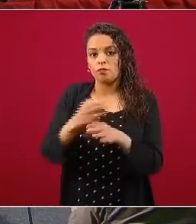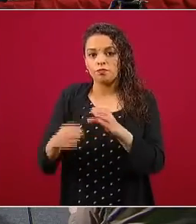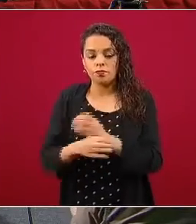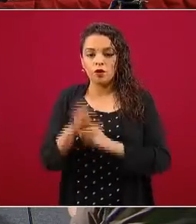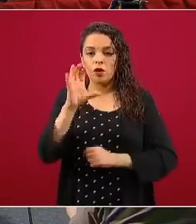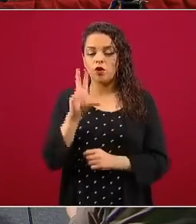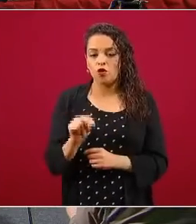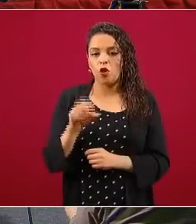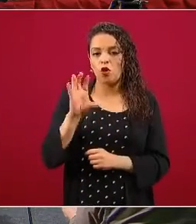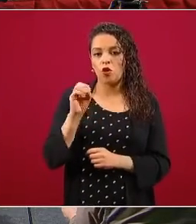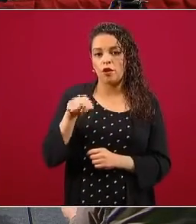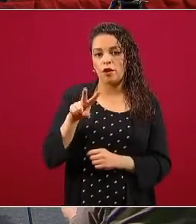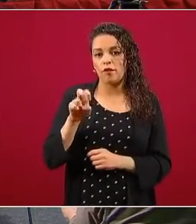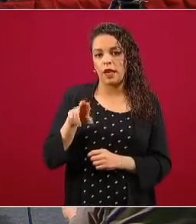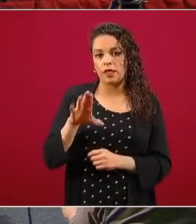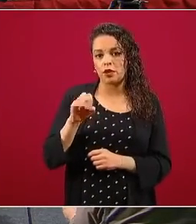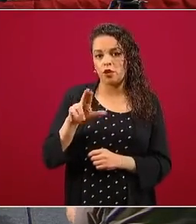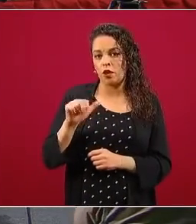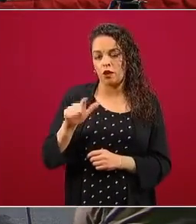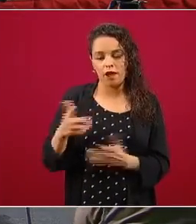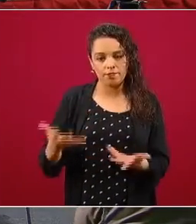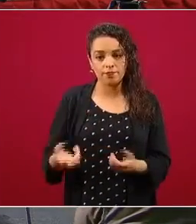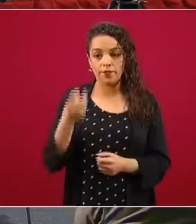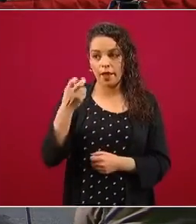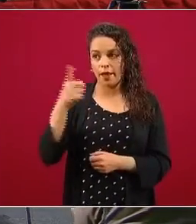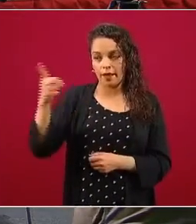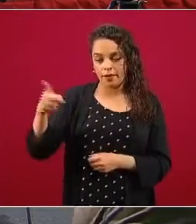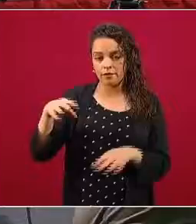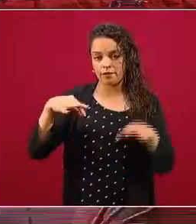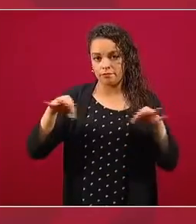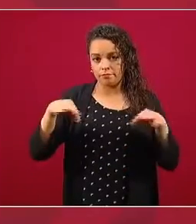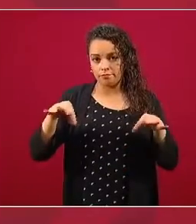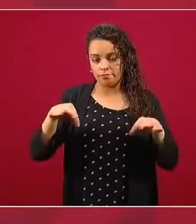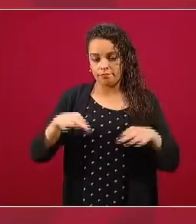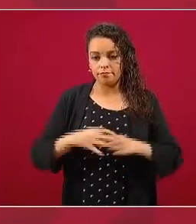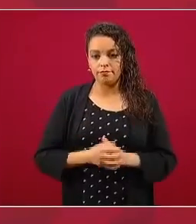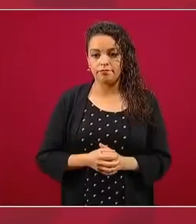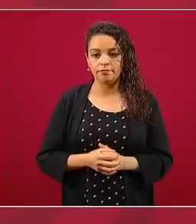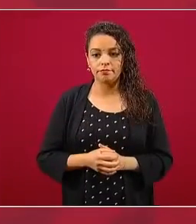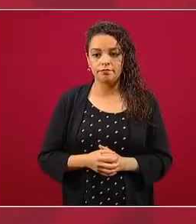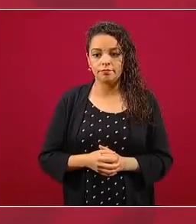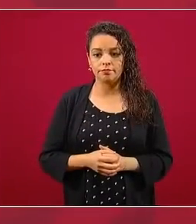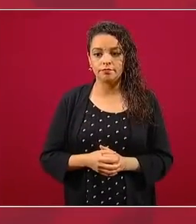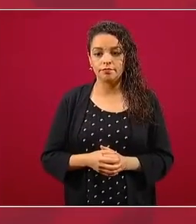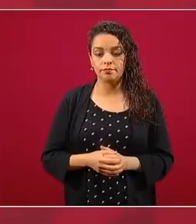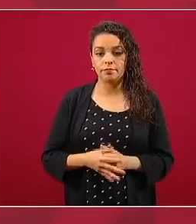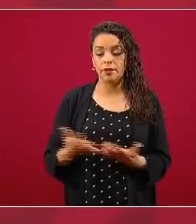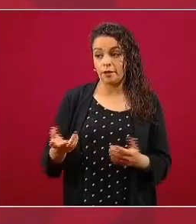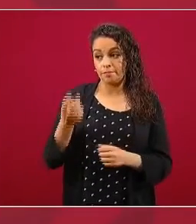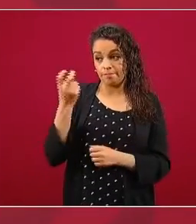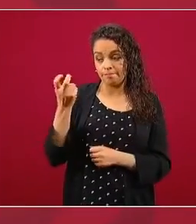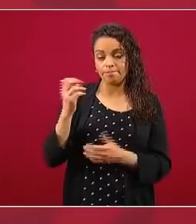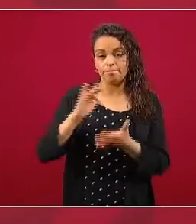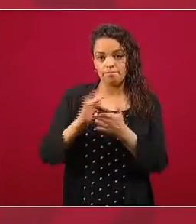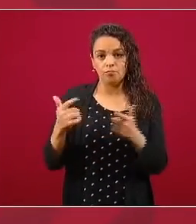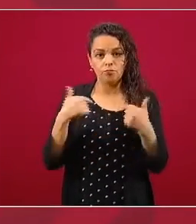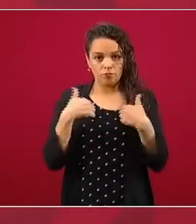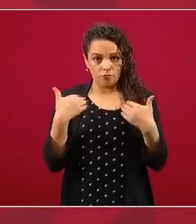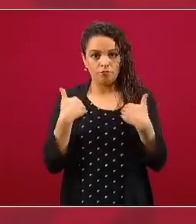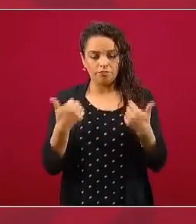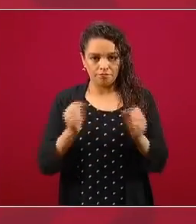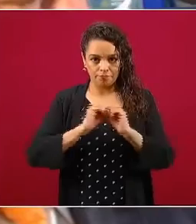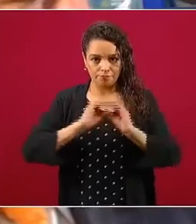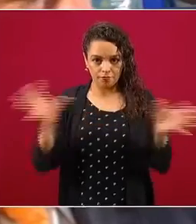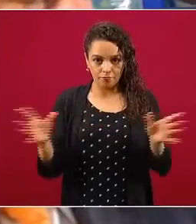Esa es la carta, la nota informativa de Pemex. Gracias, presidente. Entonces, con esto me queda claro que el